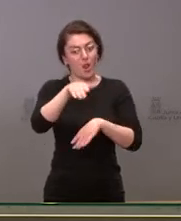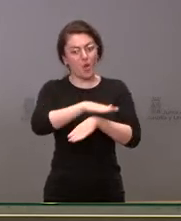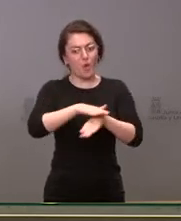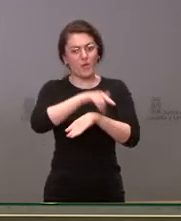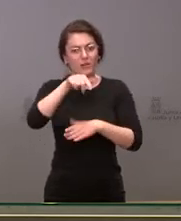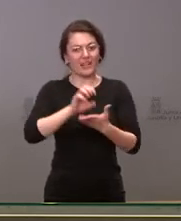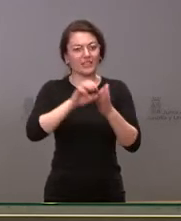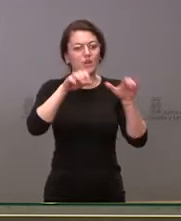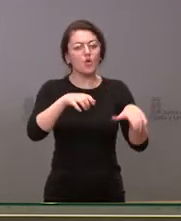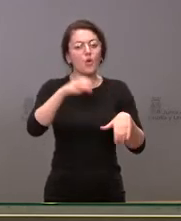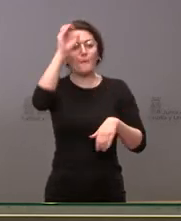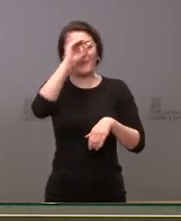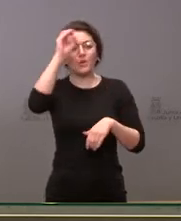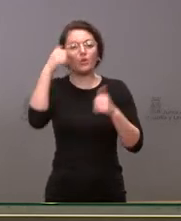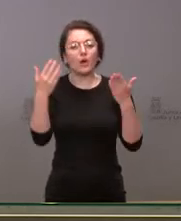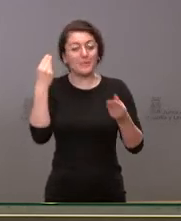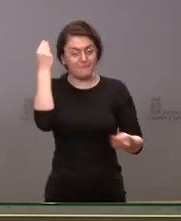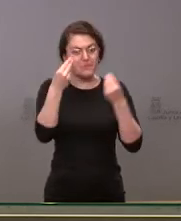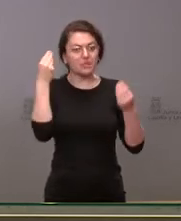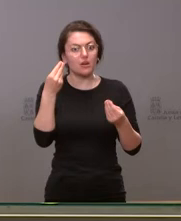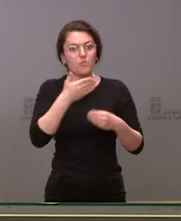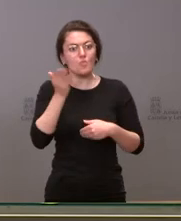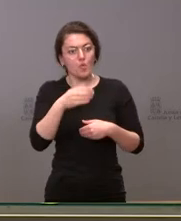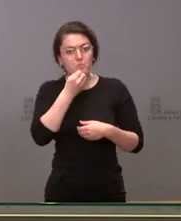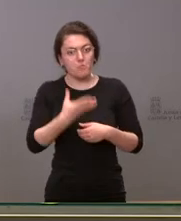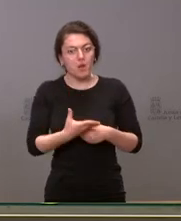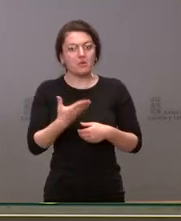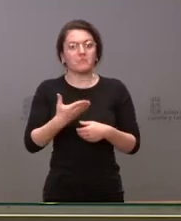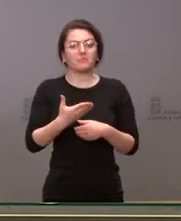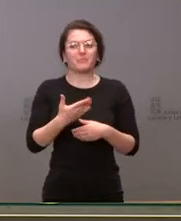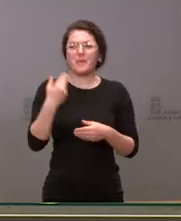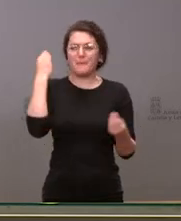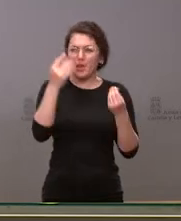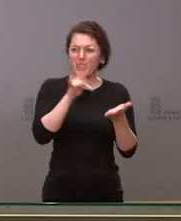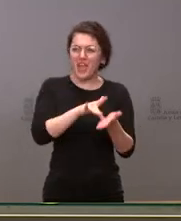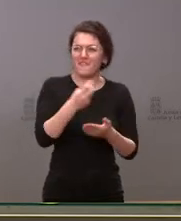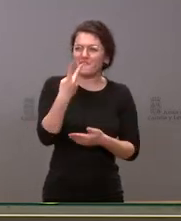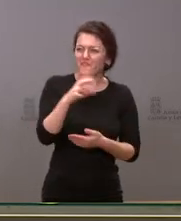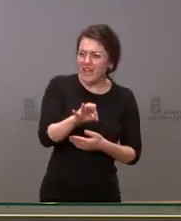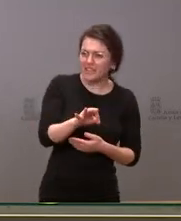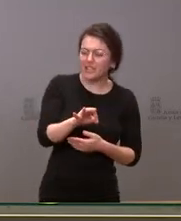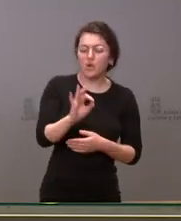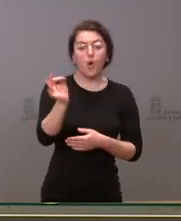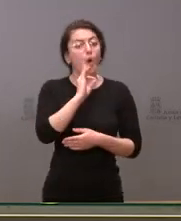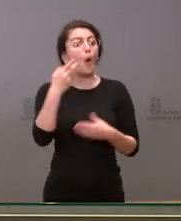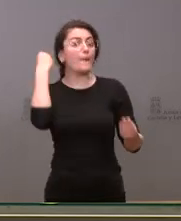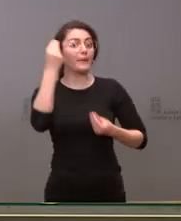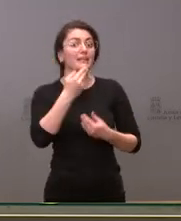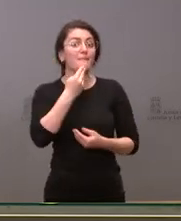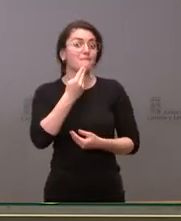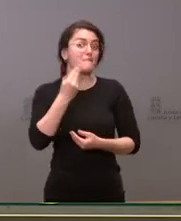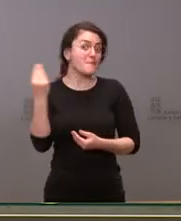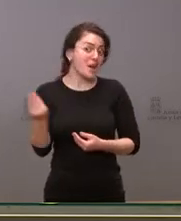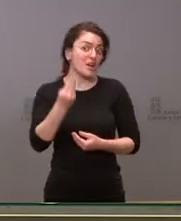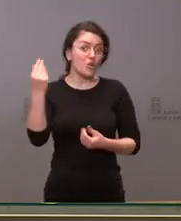Castilla y León? Si creen que es el momento oportuno ese día creo que es día 20 o creen que es mejor esperar un poco a esta